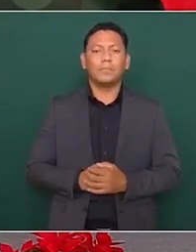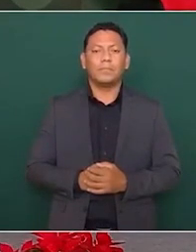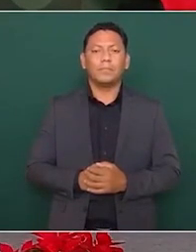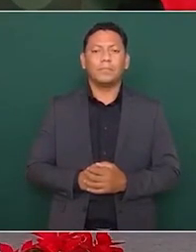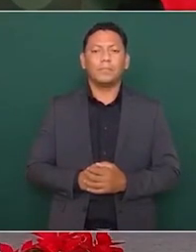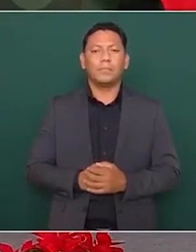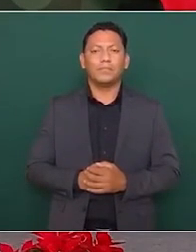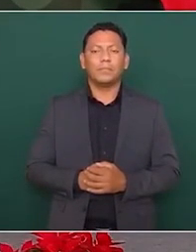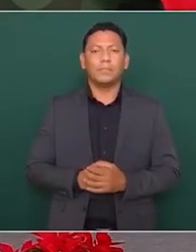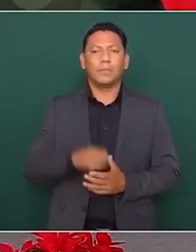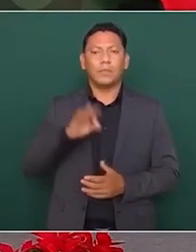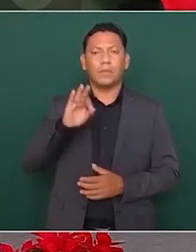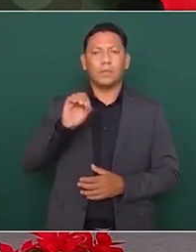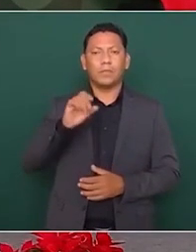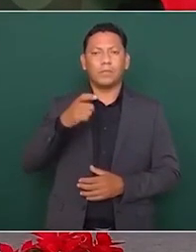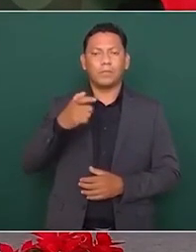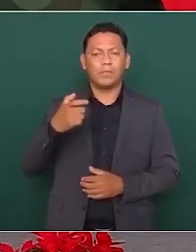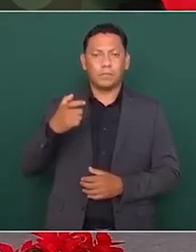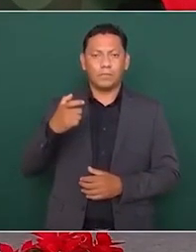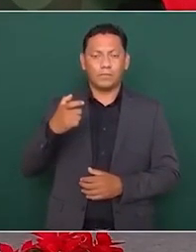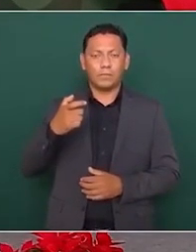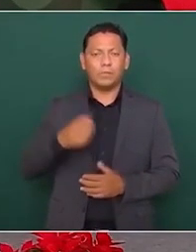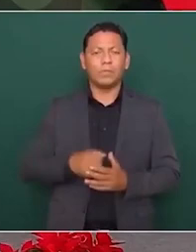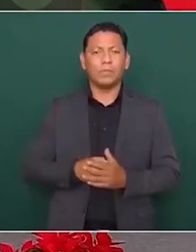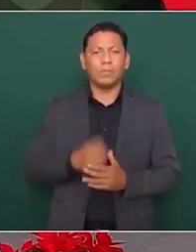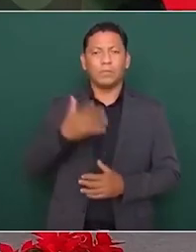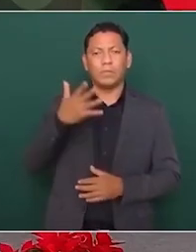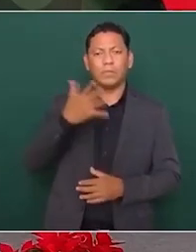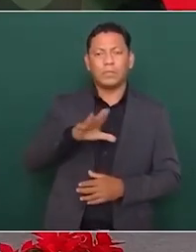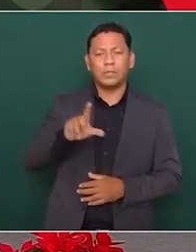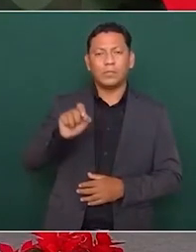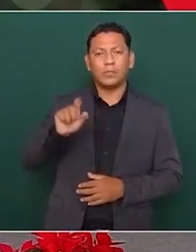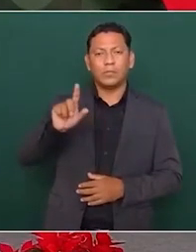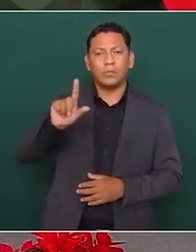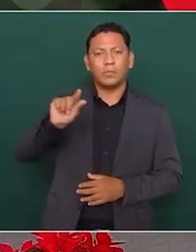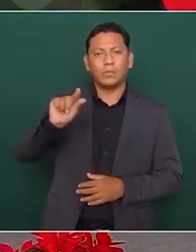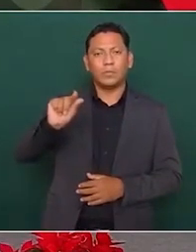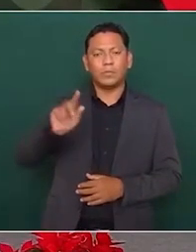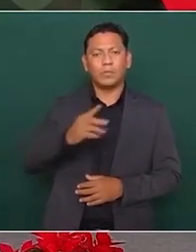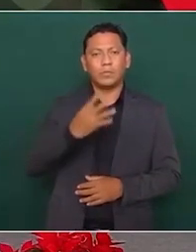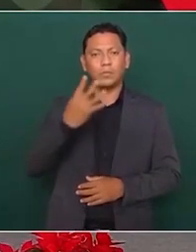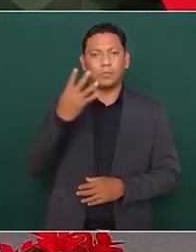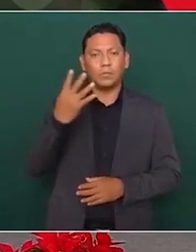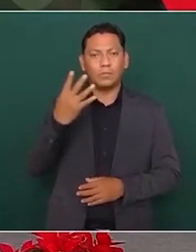Fox 16.74